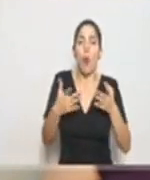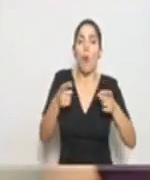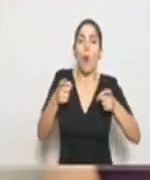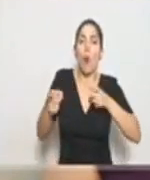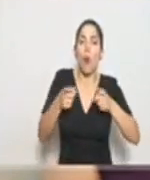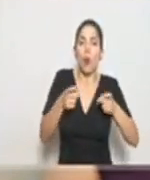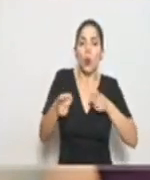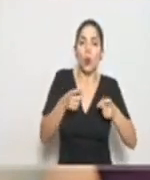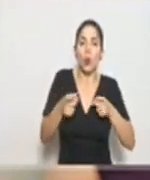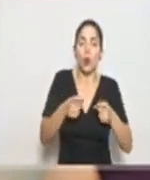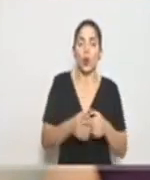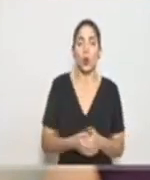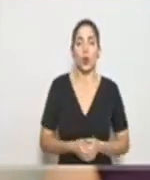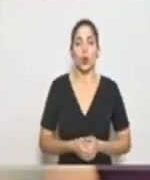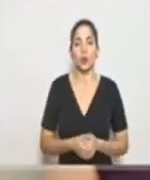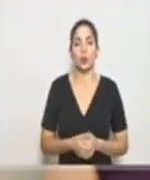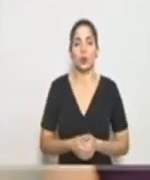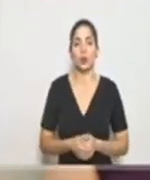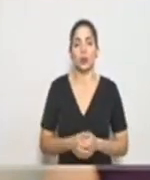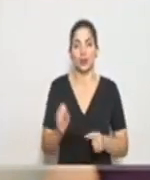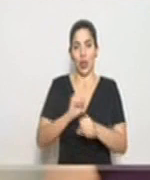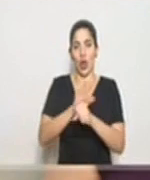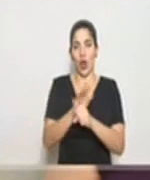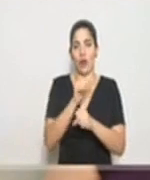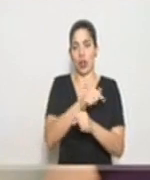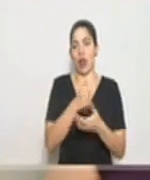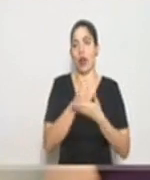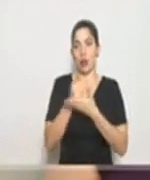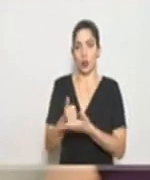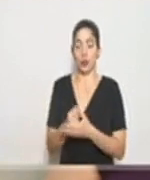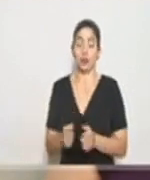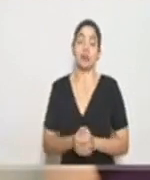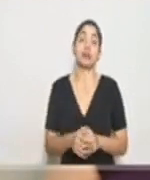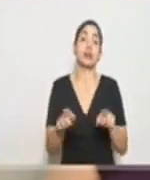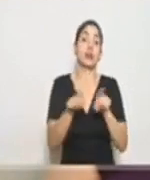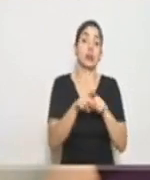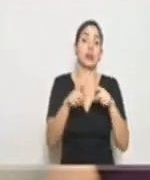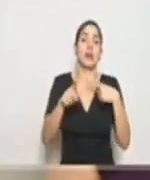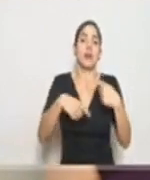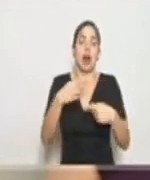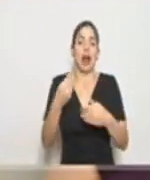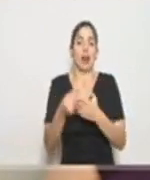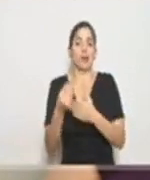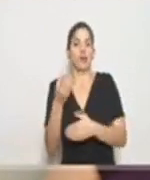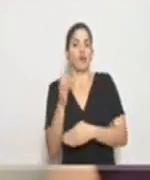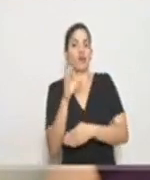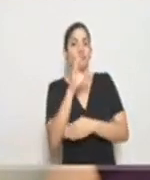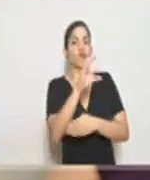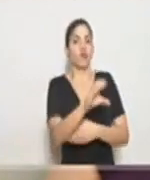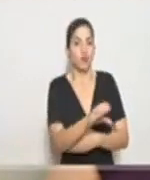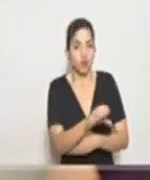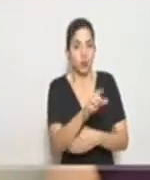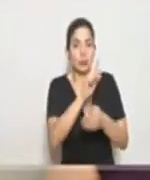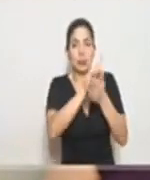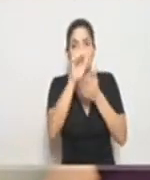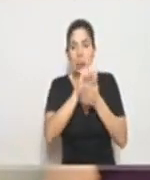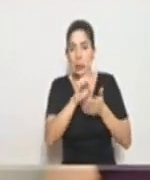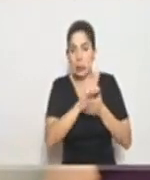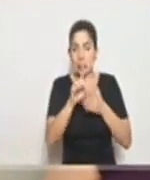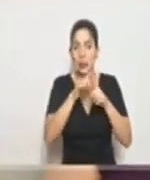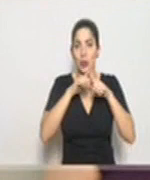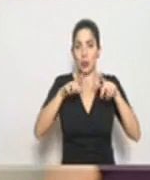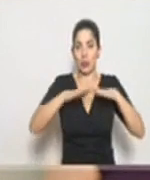del COVID-19. Asimismo, se invertirá en la limpieza de